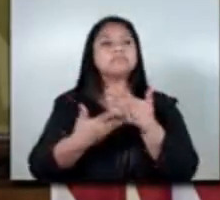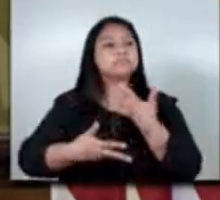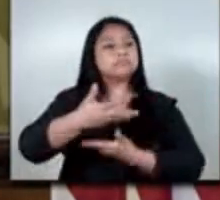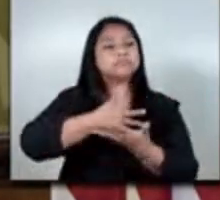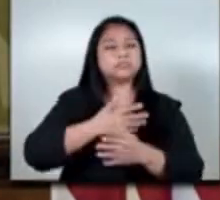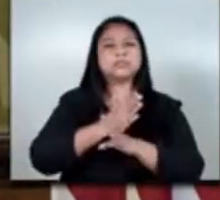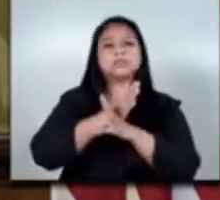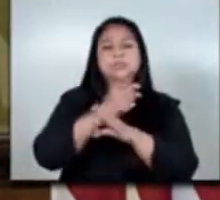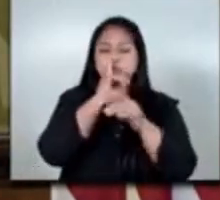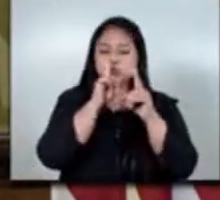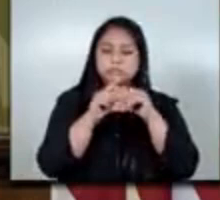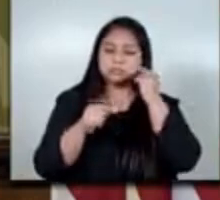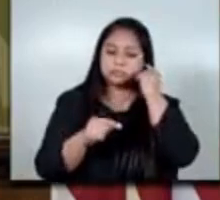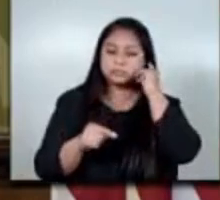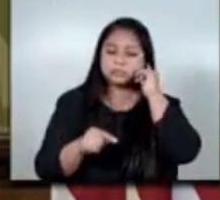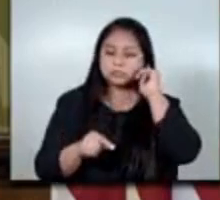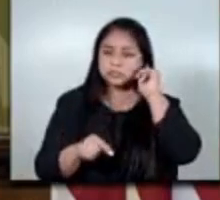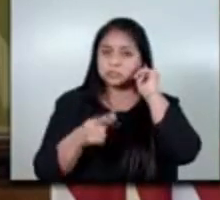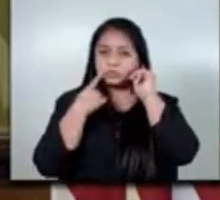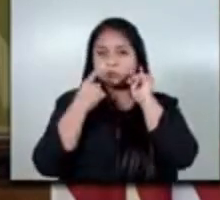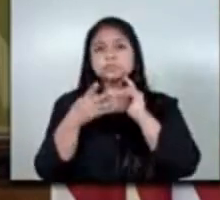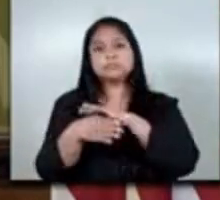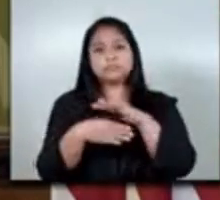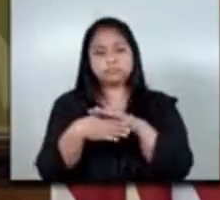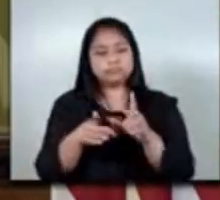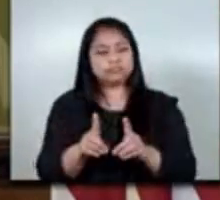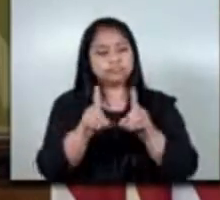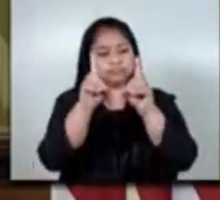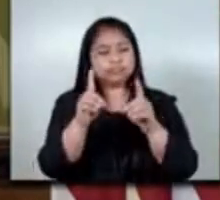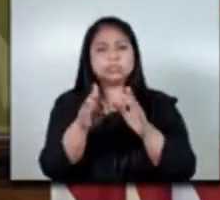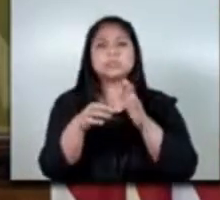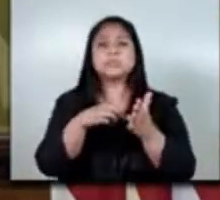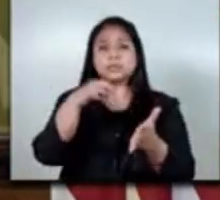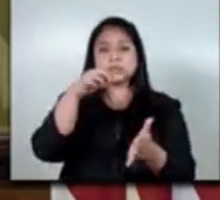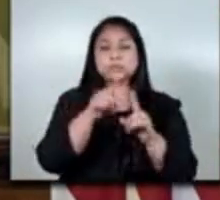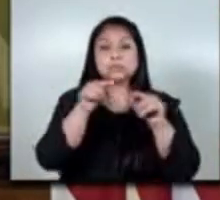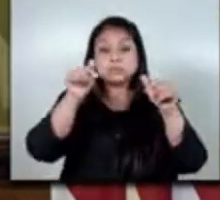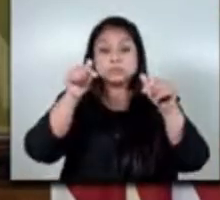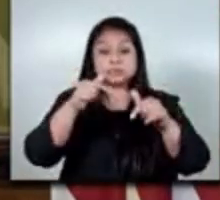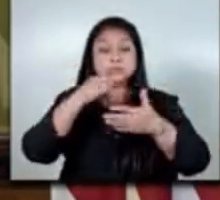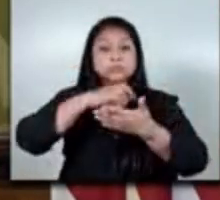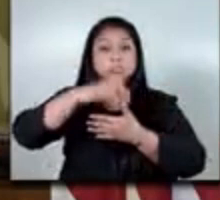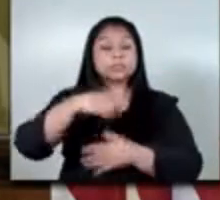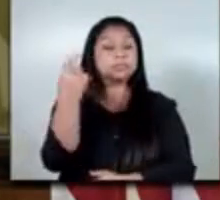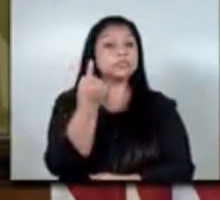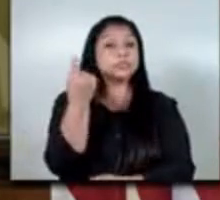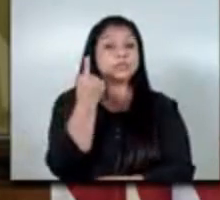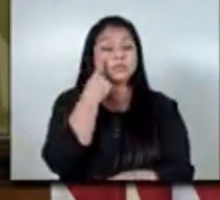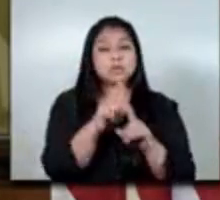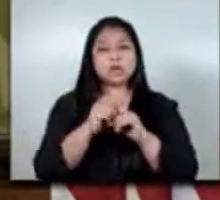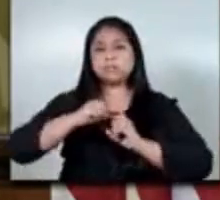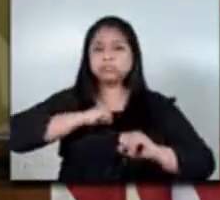avanzar en el desarrollo del país y este programa es un paso importante en ese esfuerzo compartido